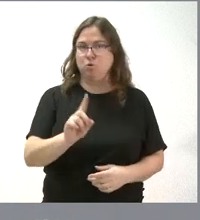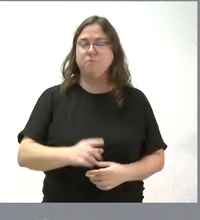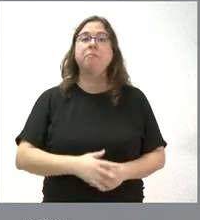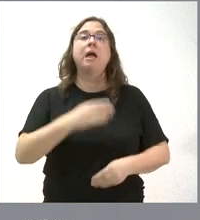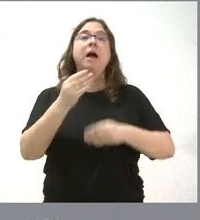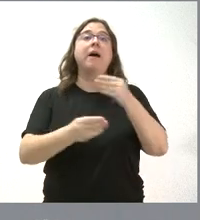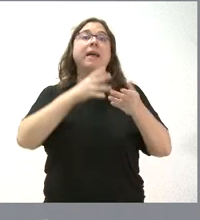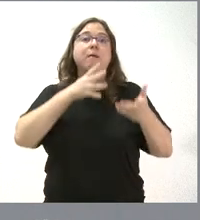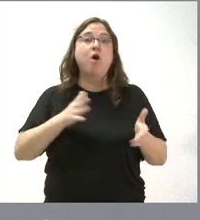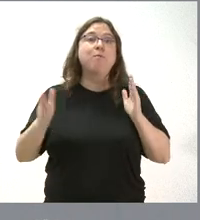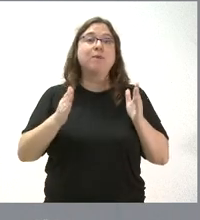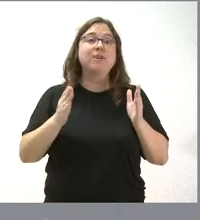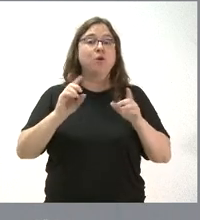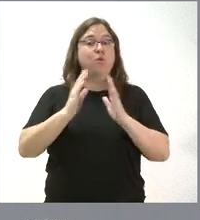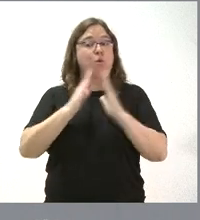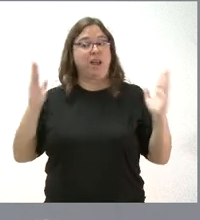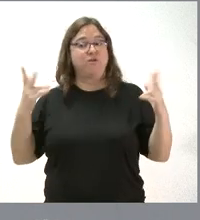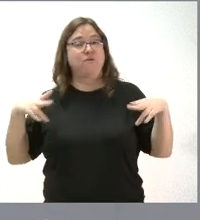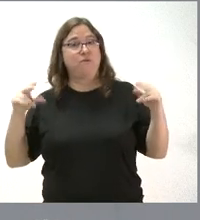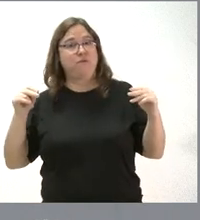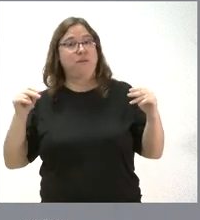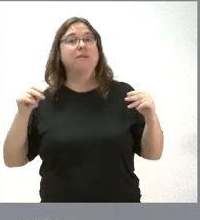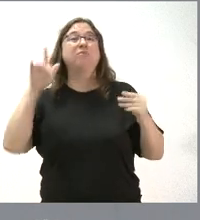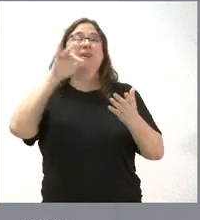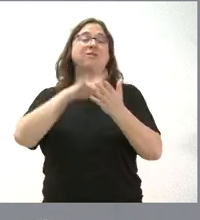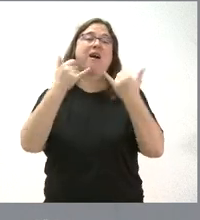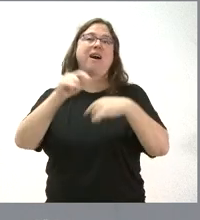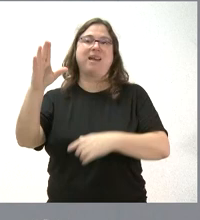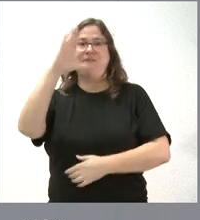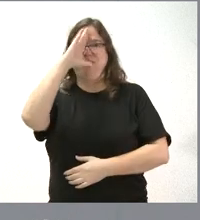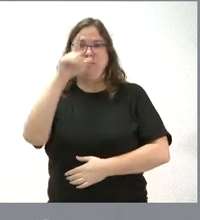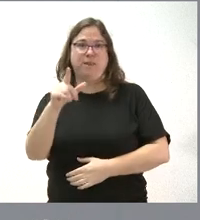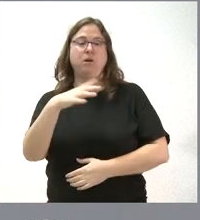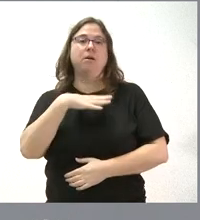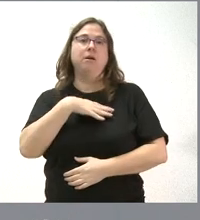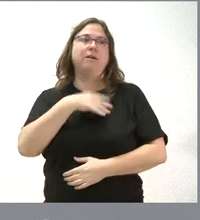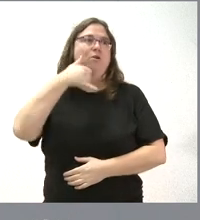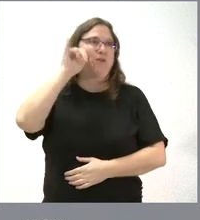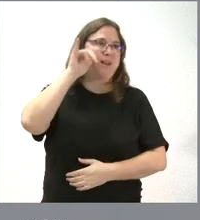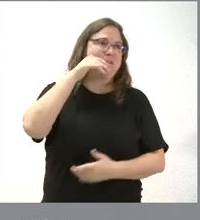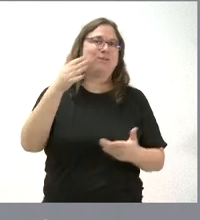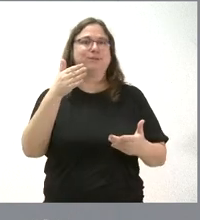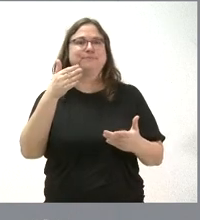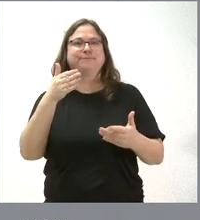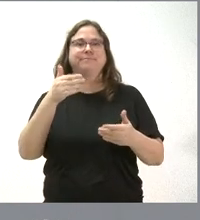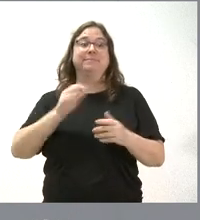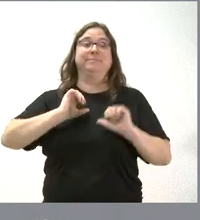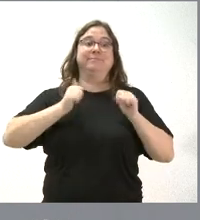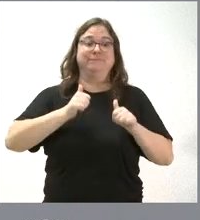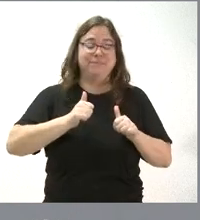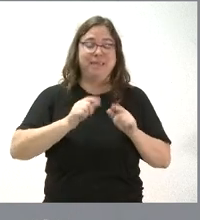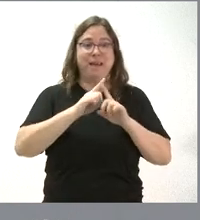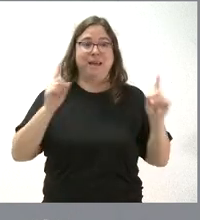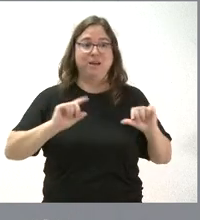hacemos ahora en este momento, antes de finalizar el año, porque la gala se produce en el mes de febrero y no queremos, el riesgo, lógicamente, de nada más empezar el año